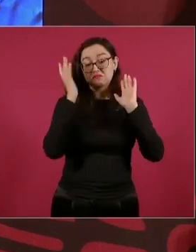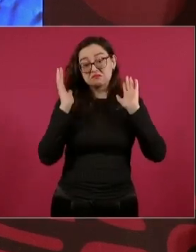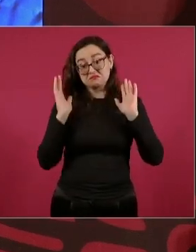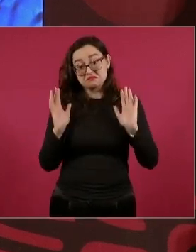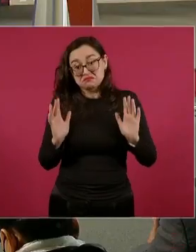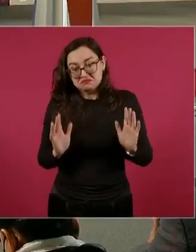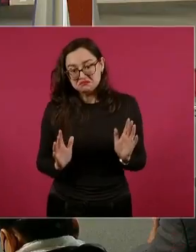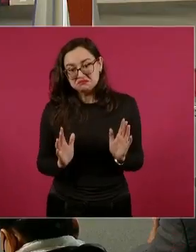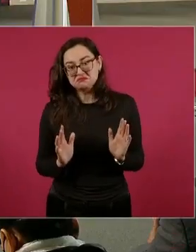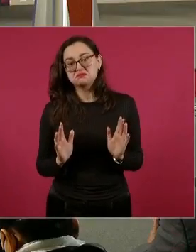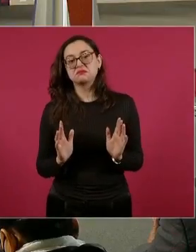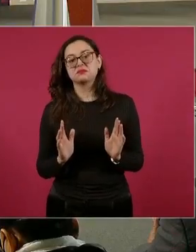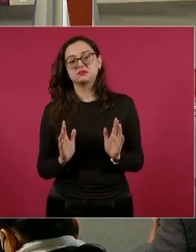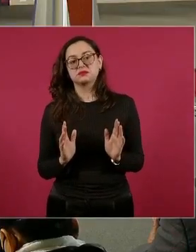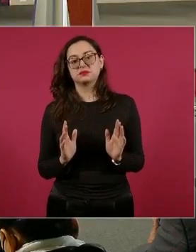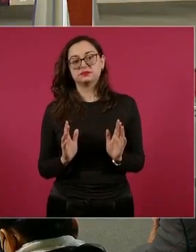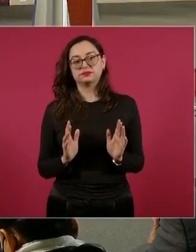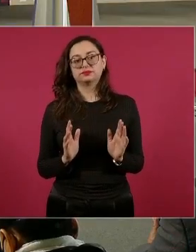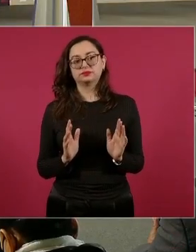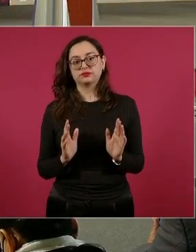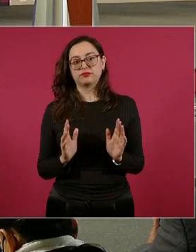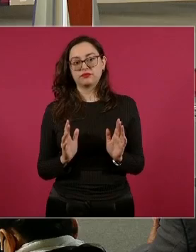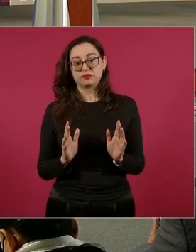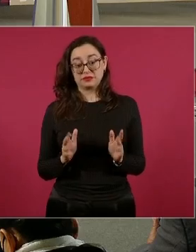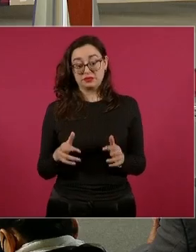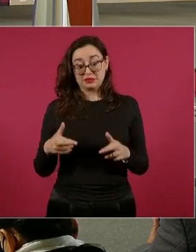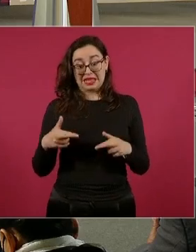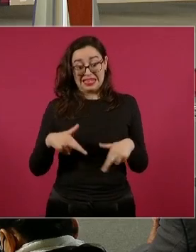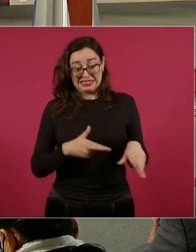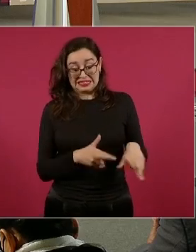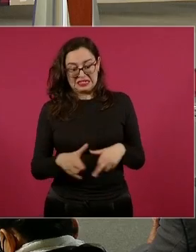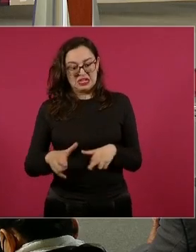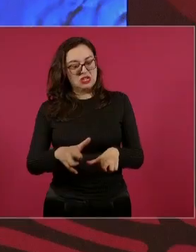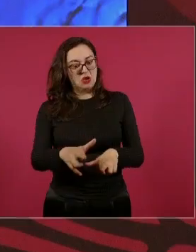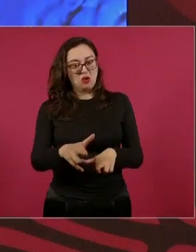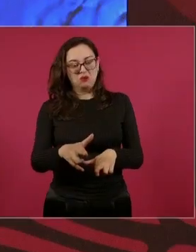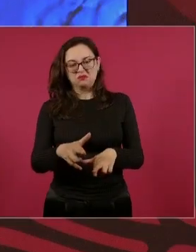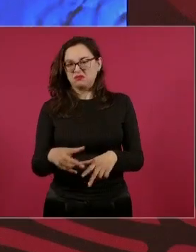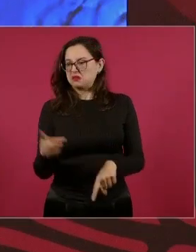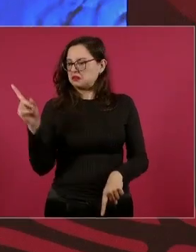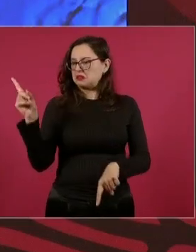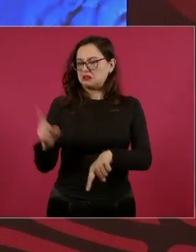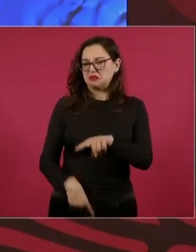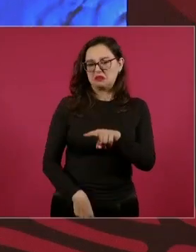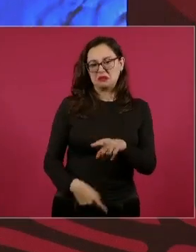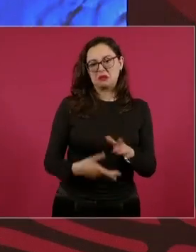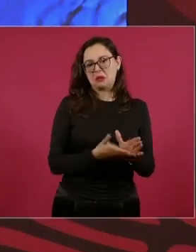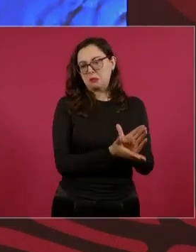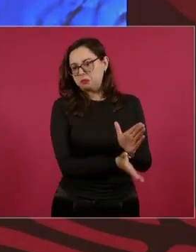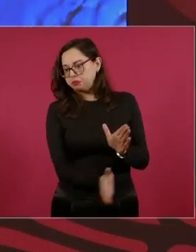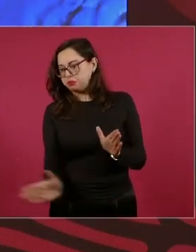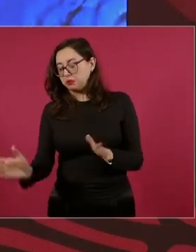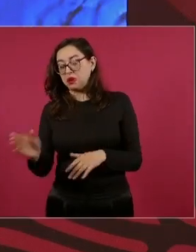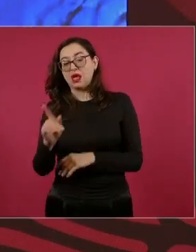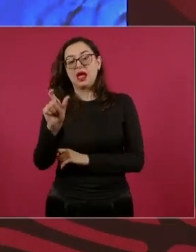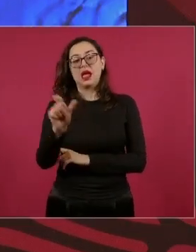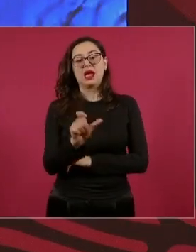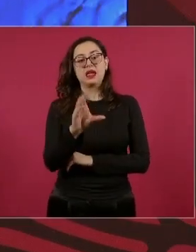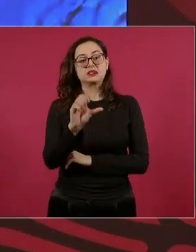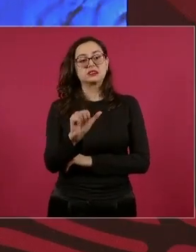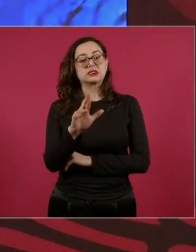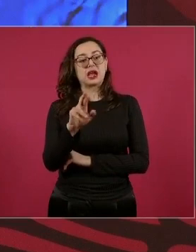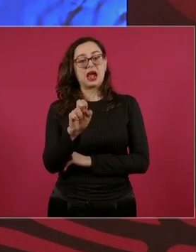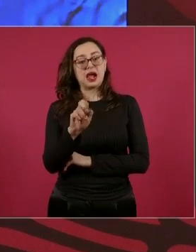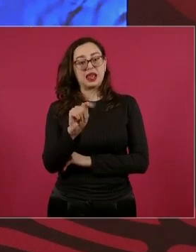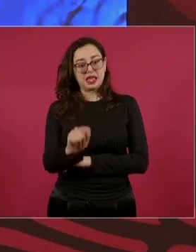modificando causas de ríos subterráneos como el caso de Xcaret y